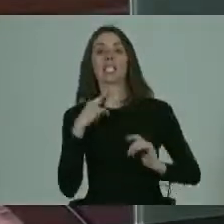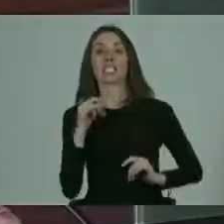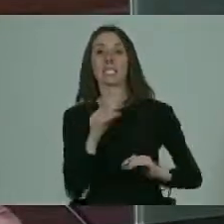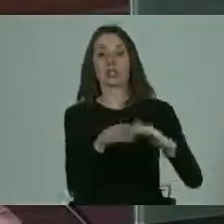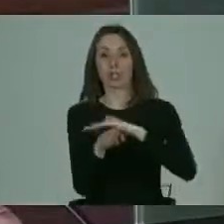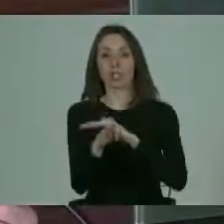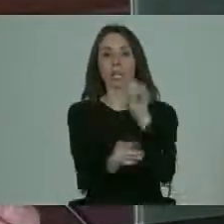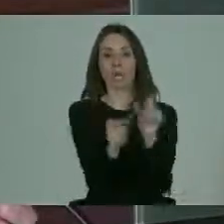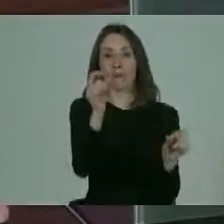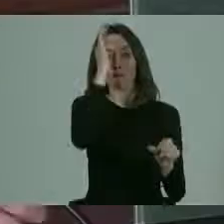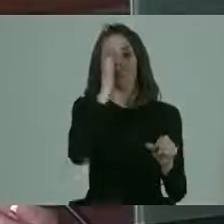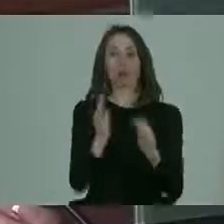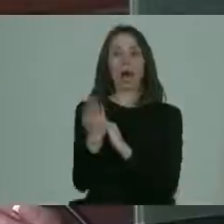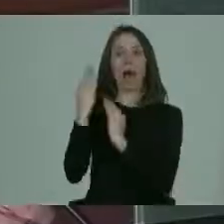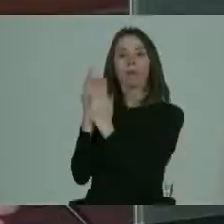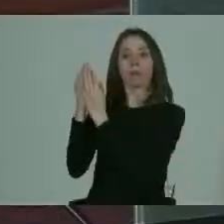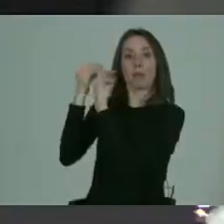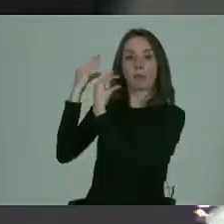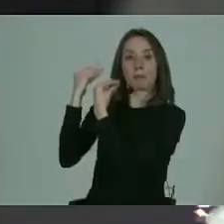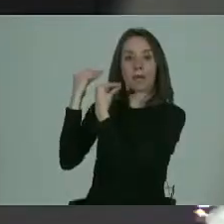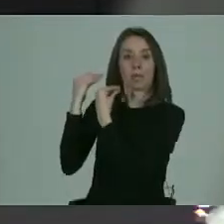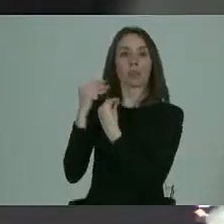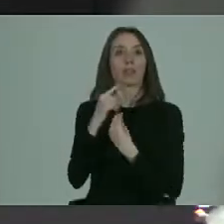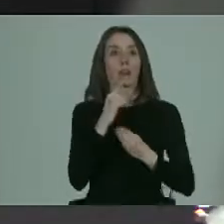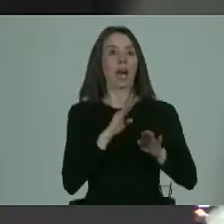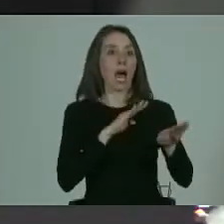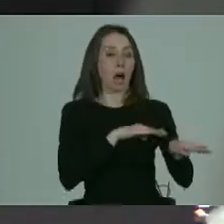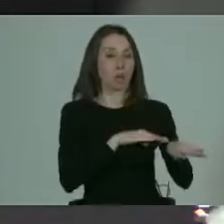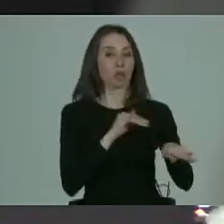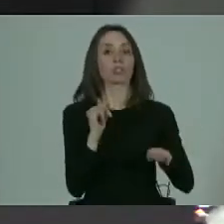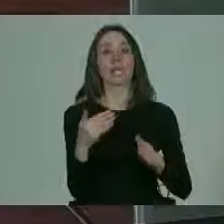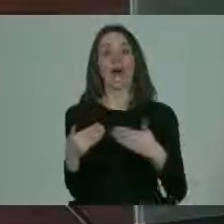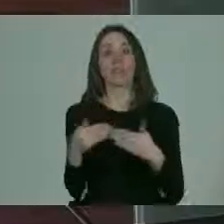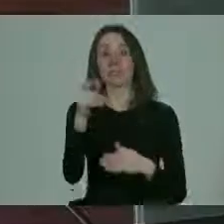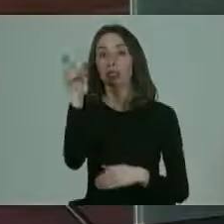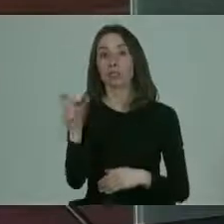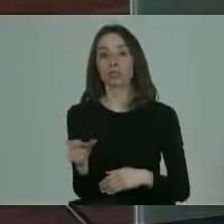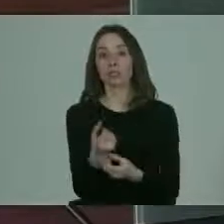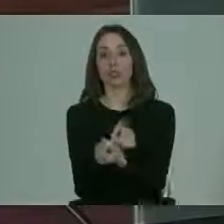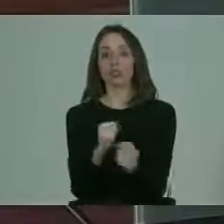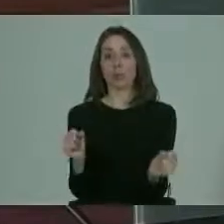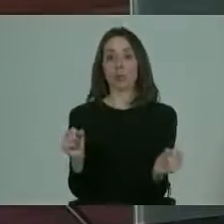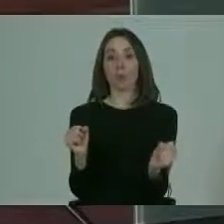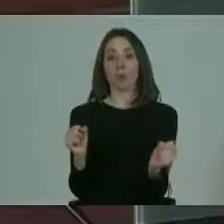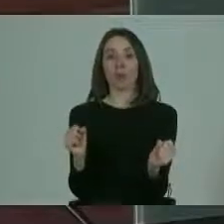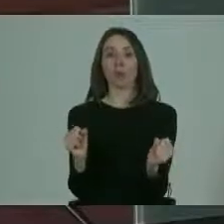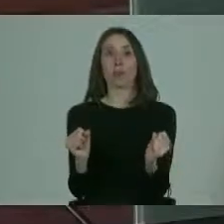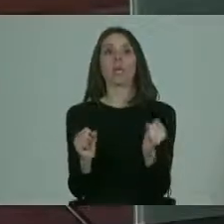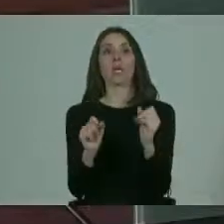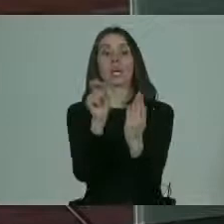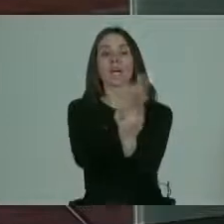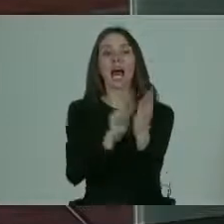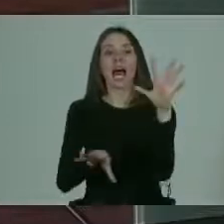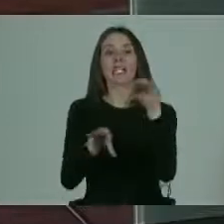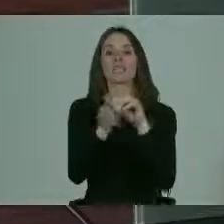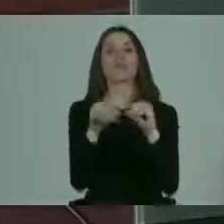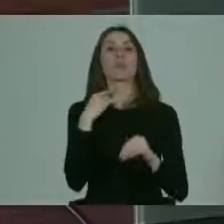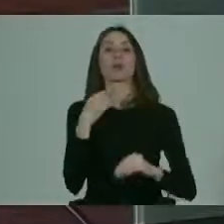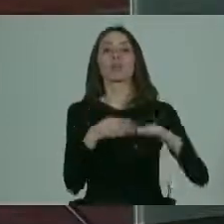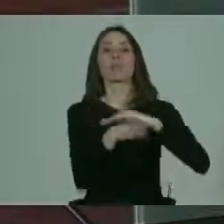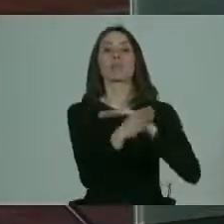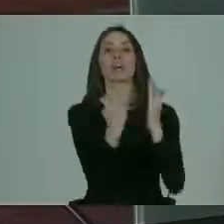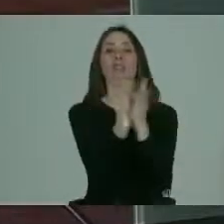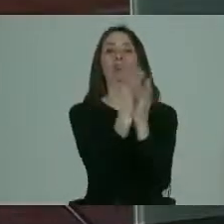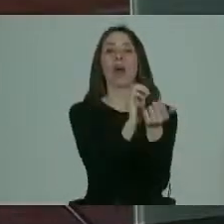el personal preparado para ello que es un tema ¿no? la oportunidad necesaria exacto porque a veces la persona no puede porque tiene que hacer un resumen de por qué quiere entrar a la carrera